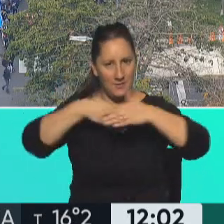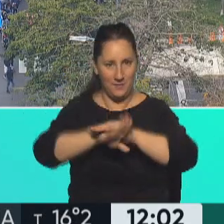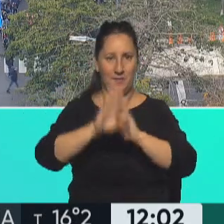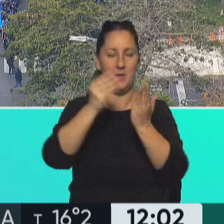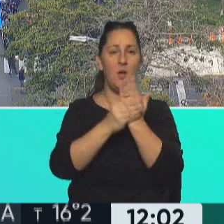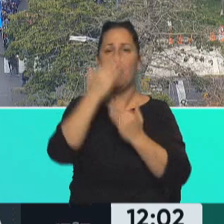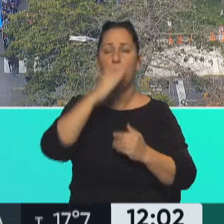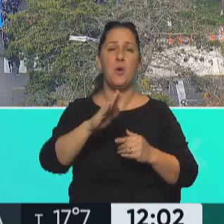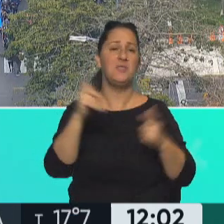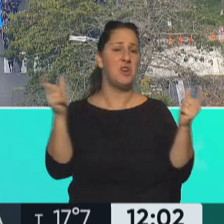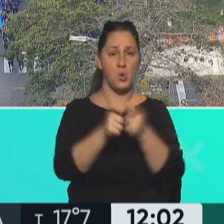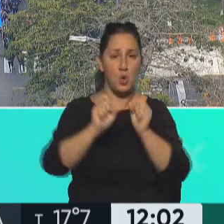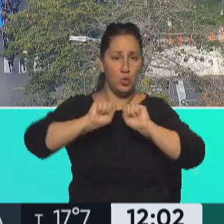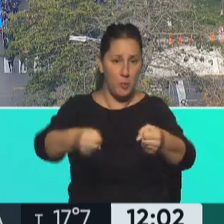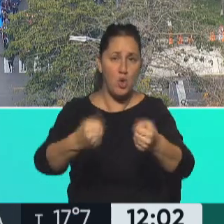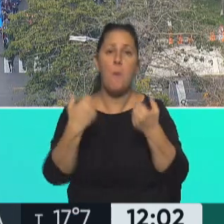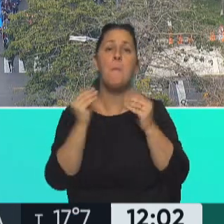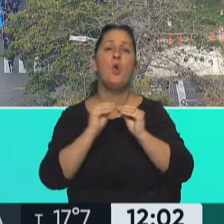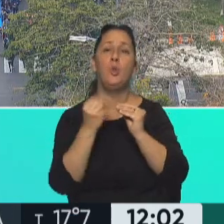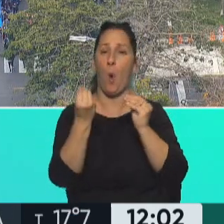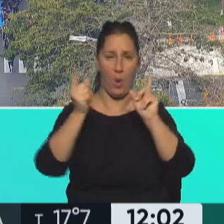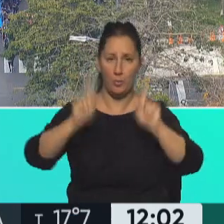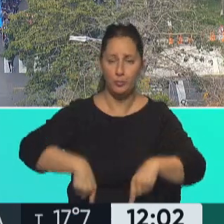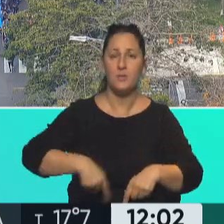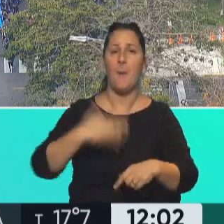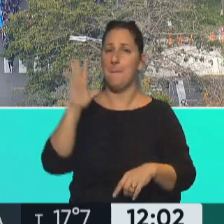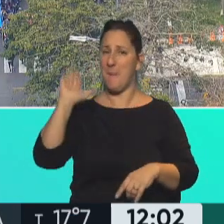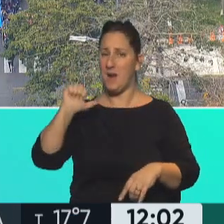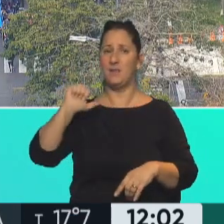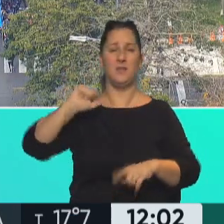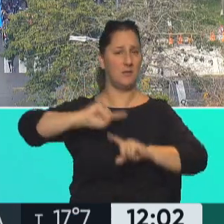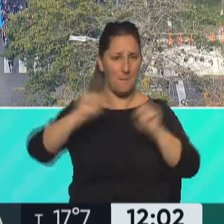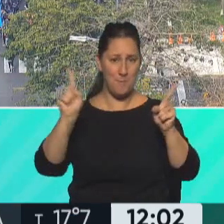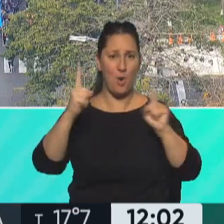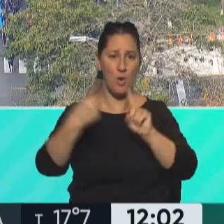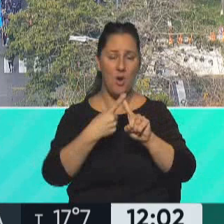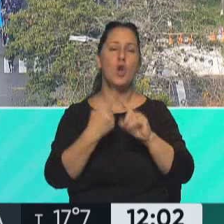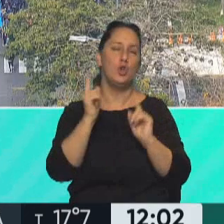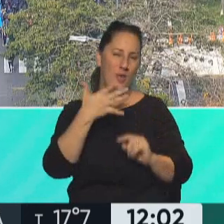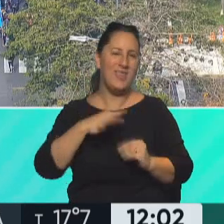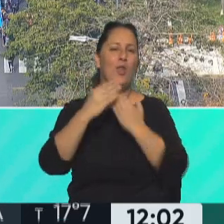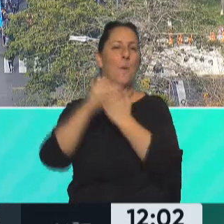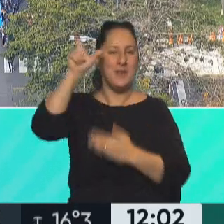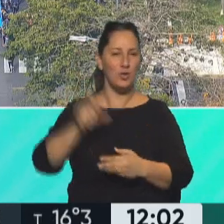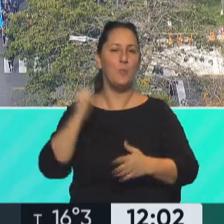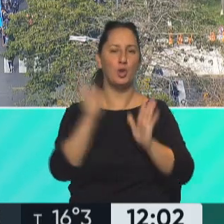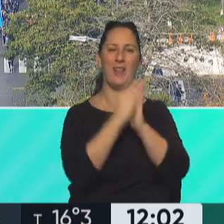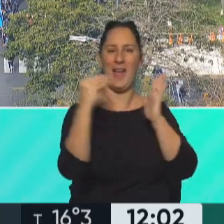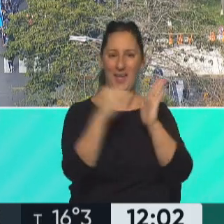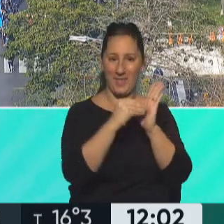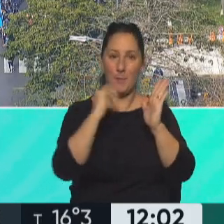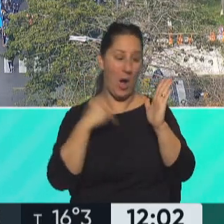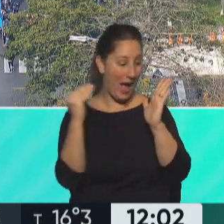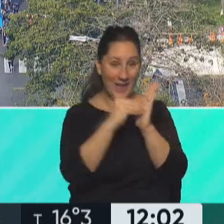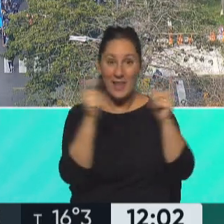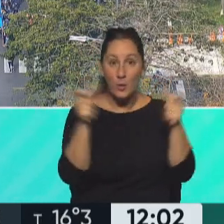intempestivamente, levantaron la reunión, no sabemos por qué, no nos recibió tampoco el martes o el miércoles, entendemos que un ministro tiene una agenda, pero si te colocan la agenda en una reunión